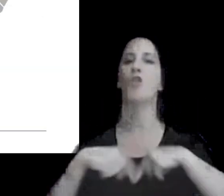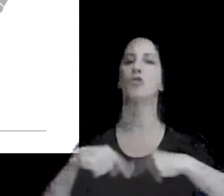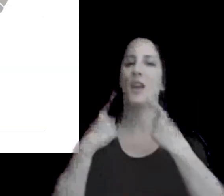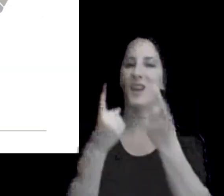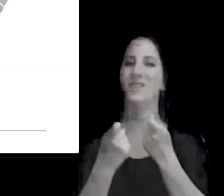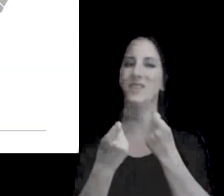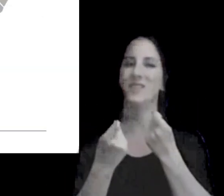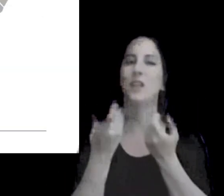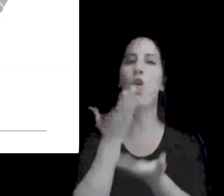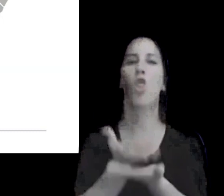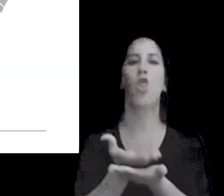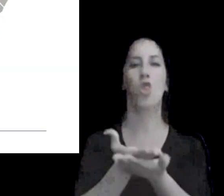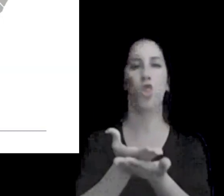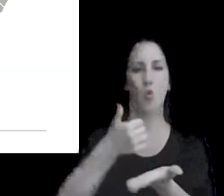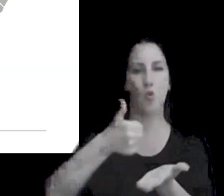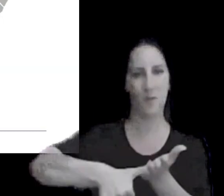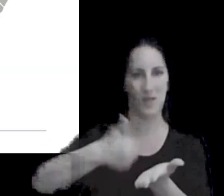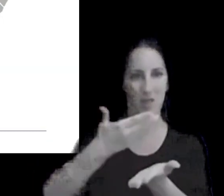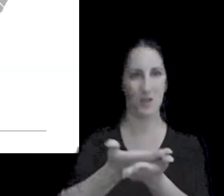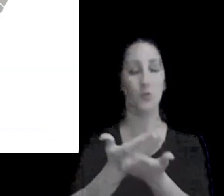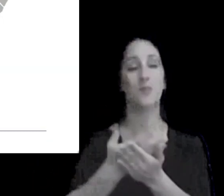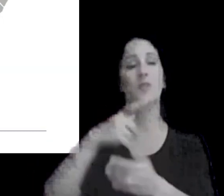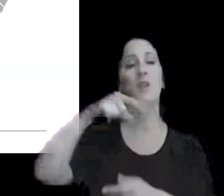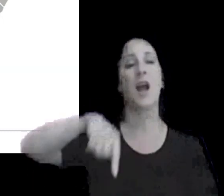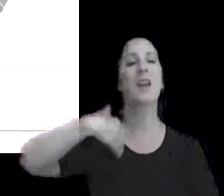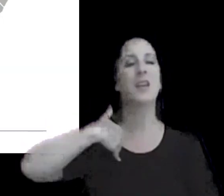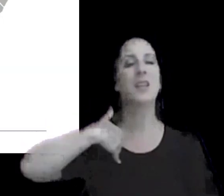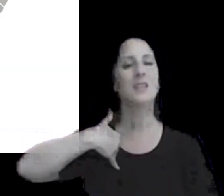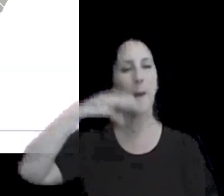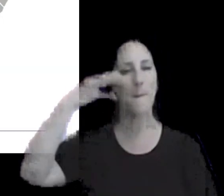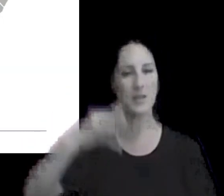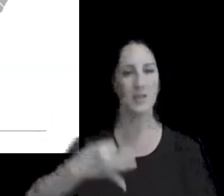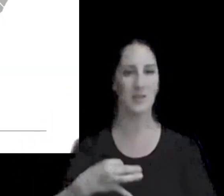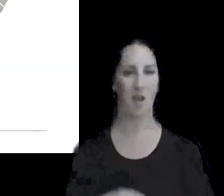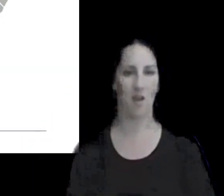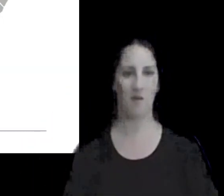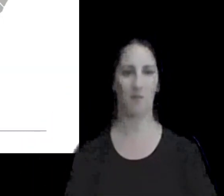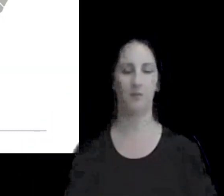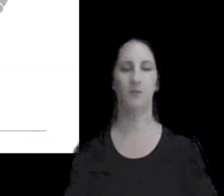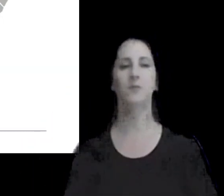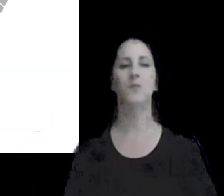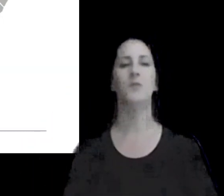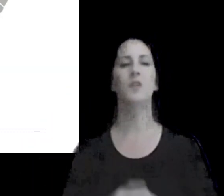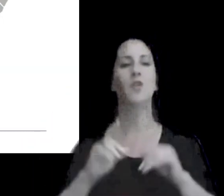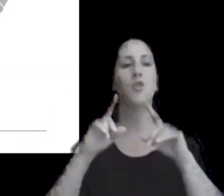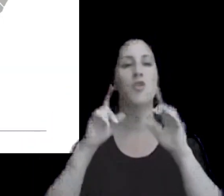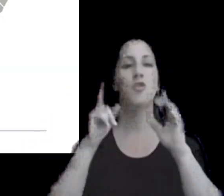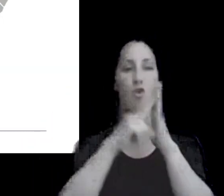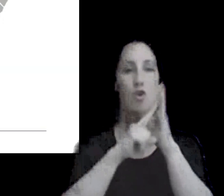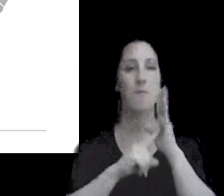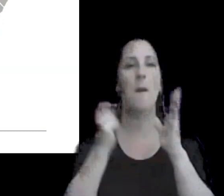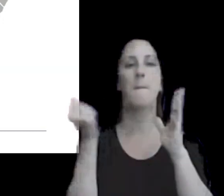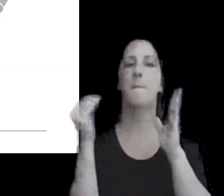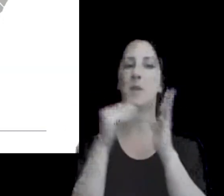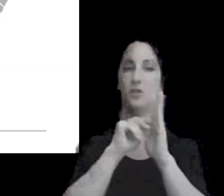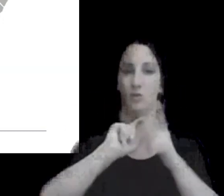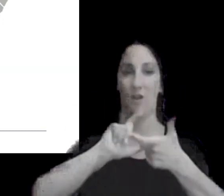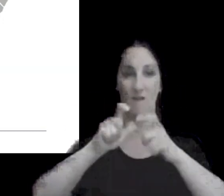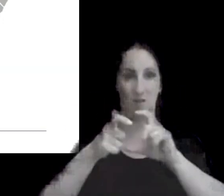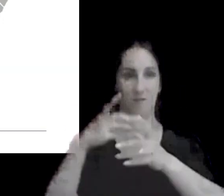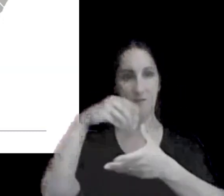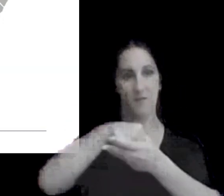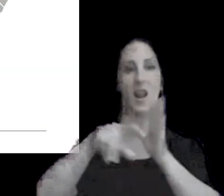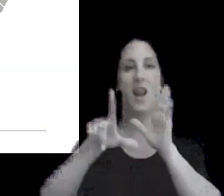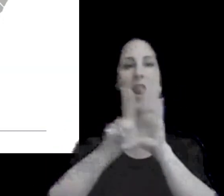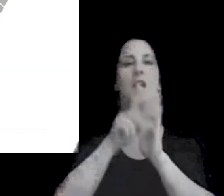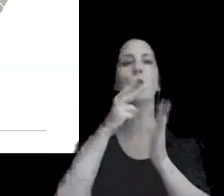documentación en Argentina específicamente la norma de precio de transferencia está incorporada en la ley de